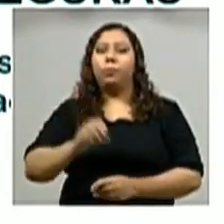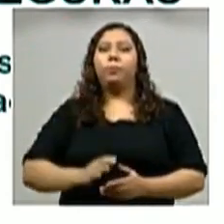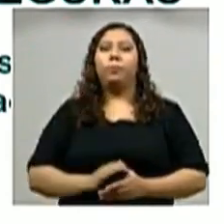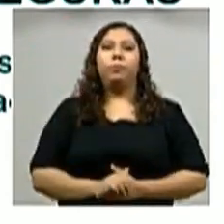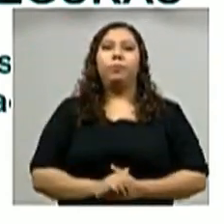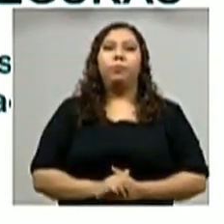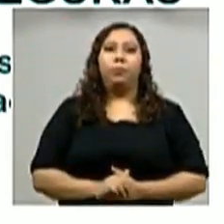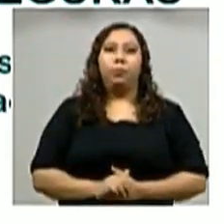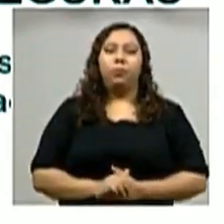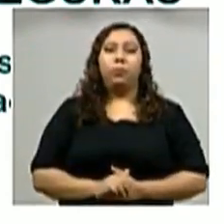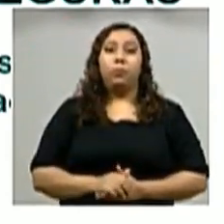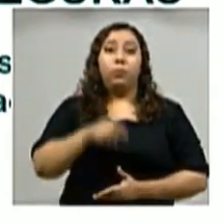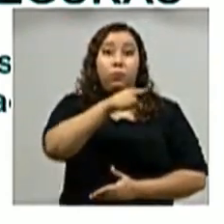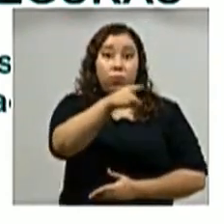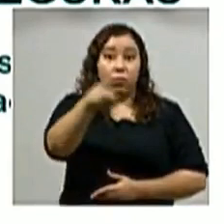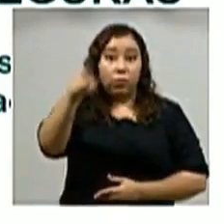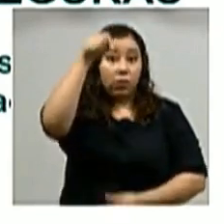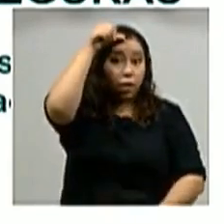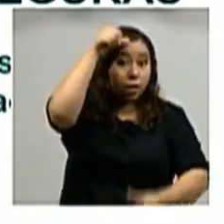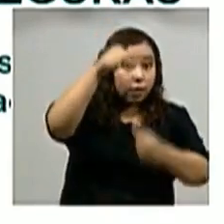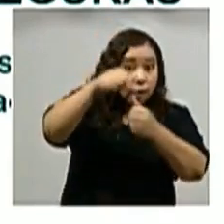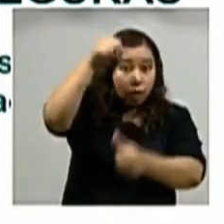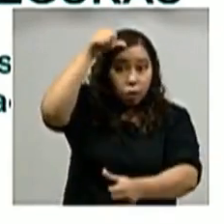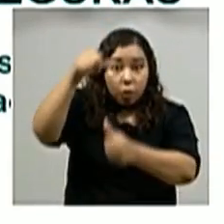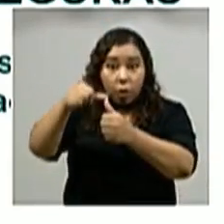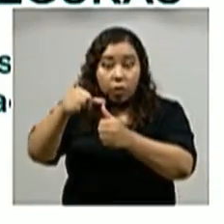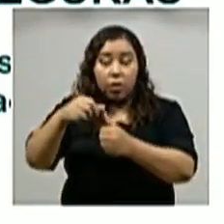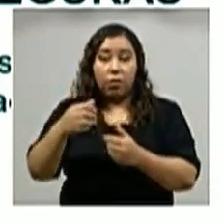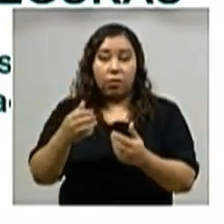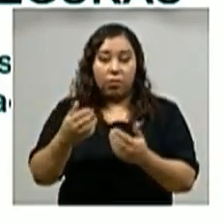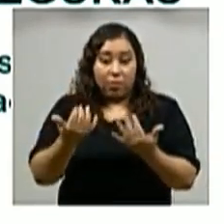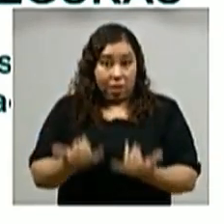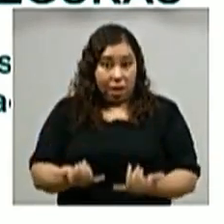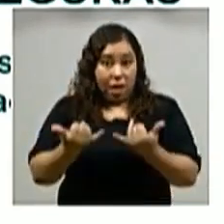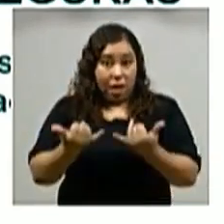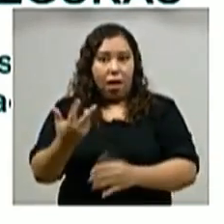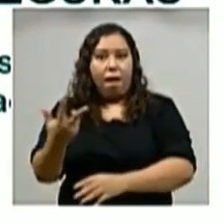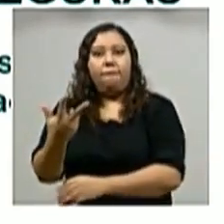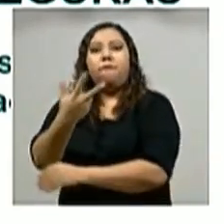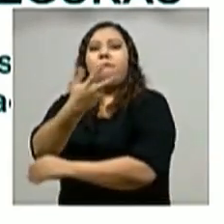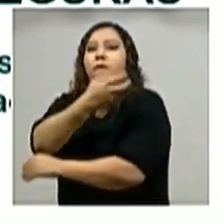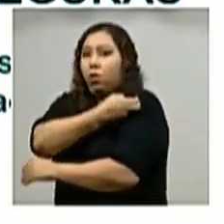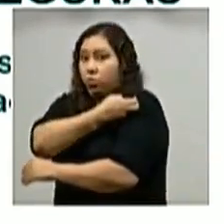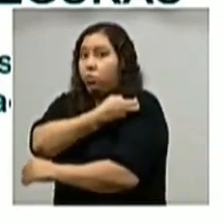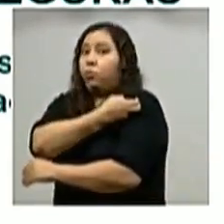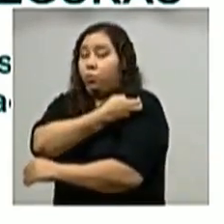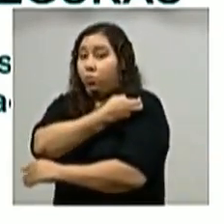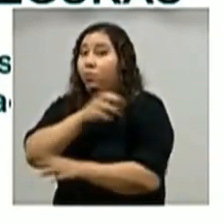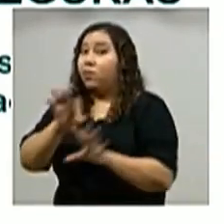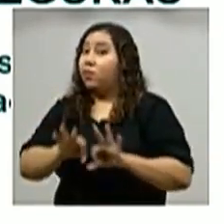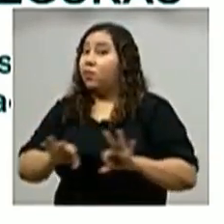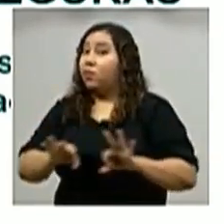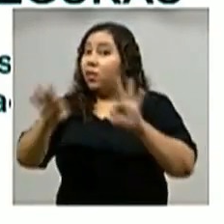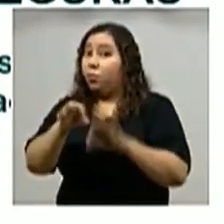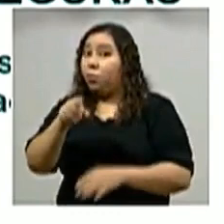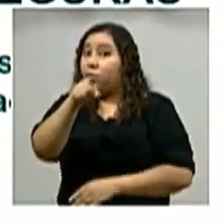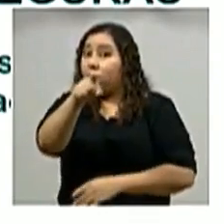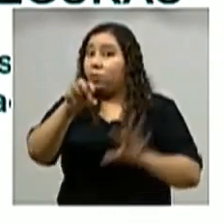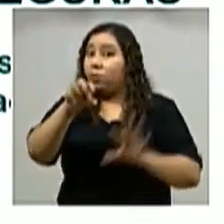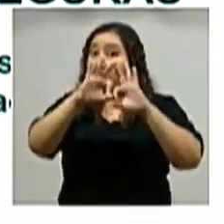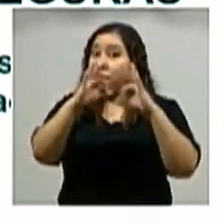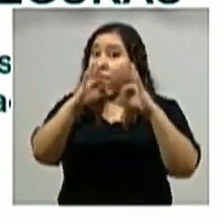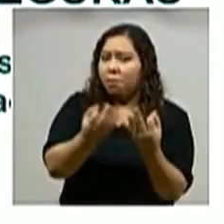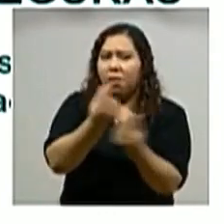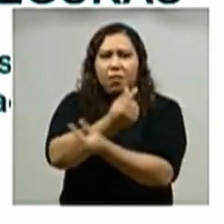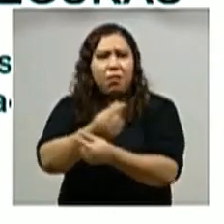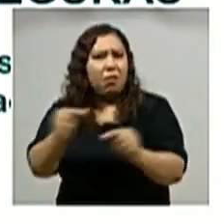Además, recordarles que estamos en época de vacunación. Vacuna a tu familia. Las vacunas son gratis y son